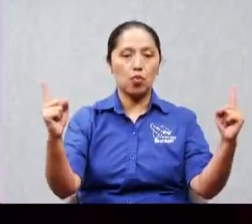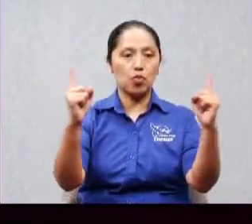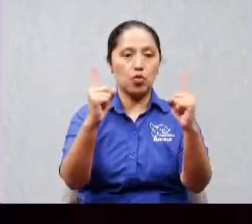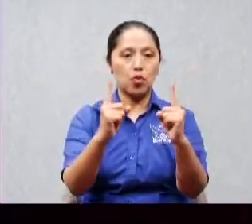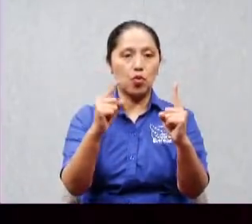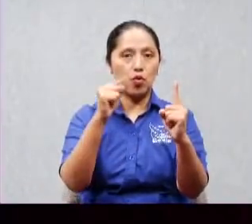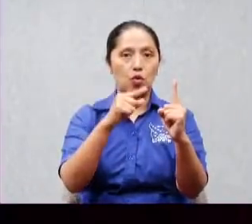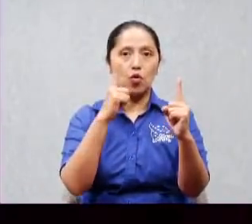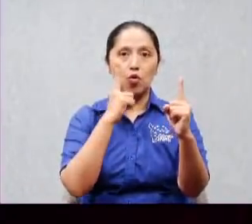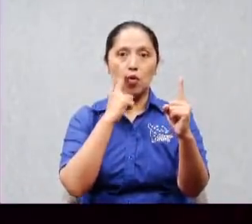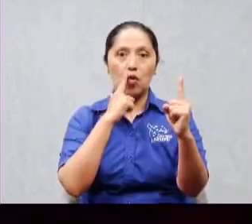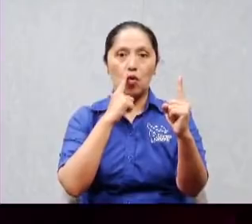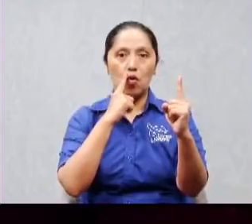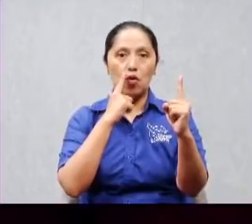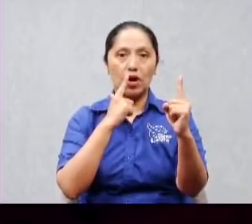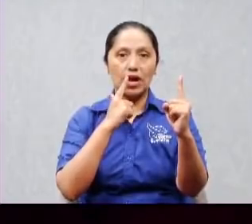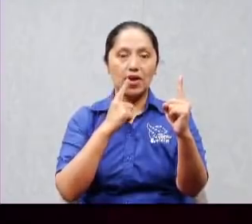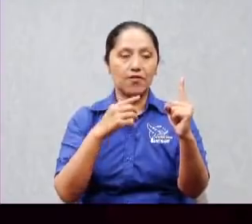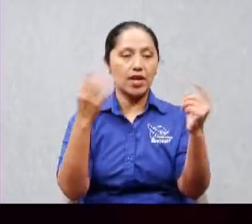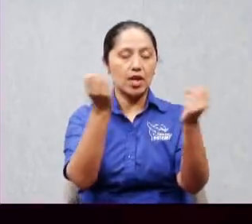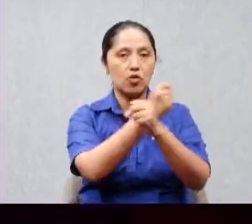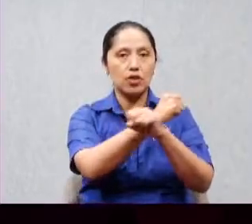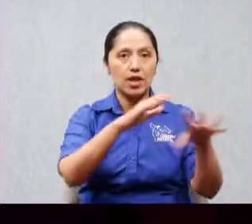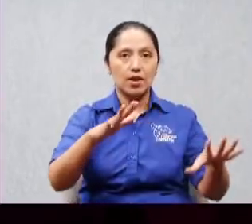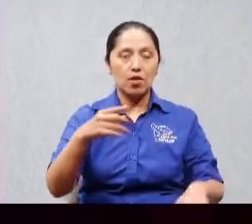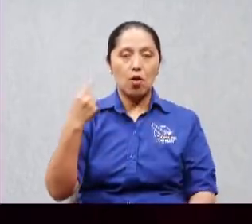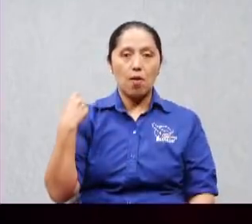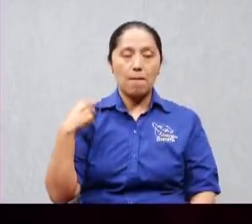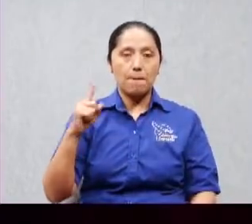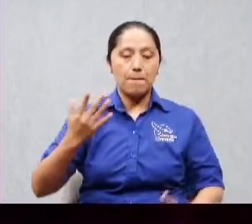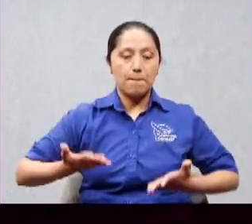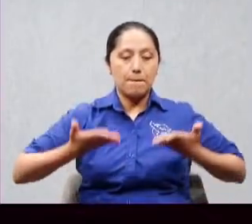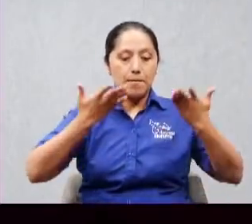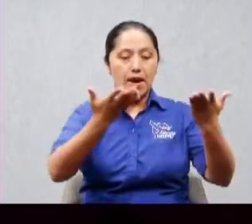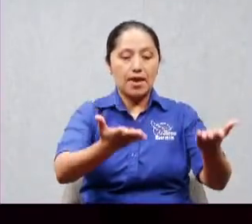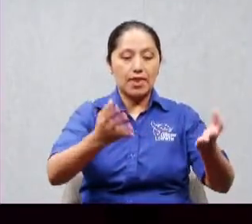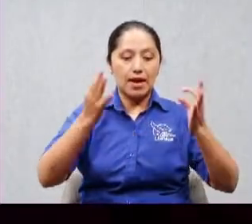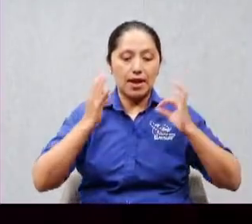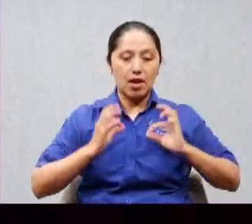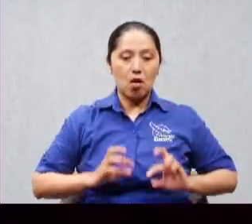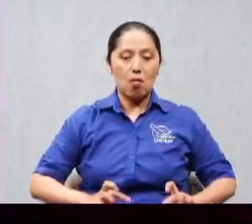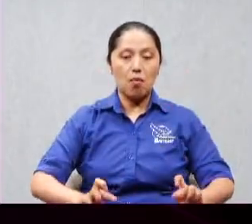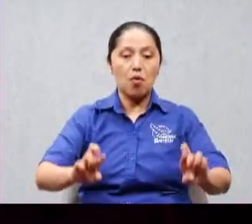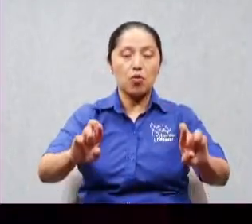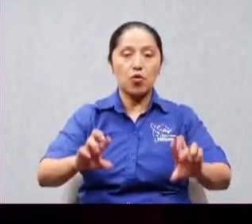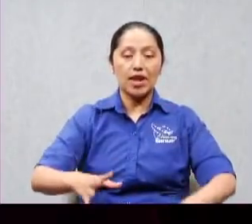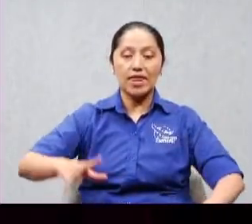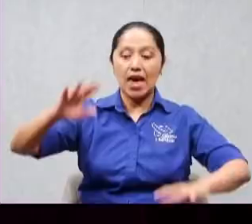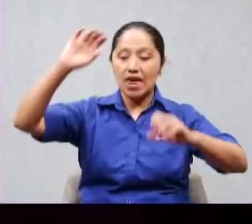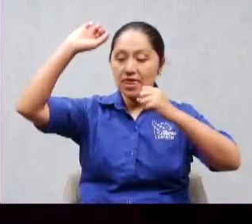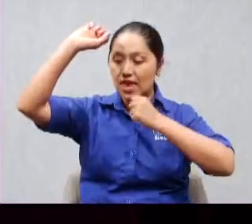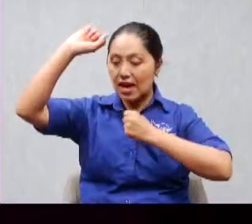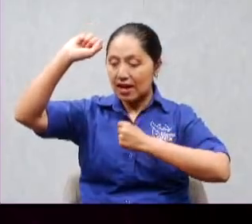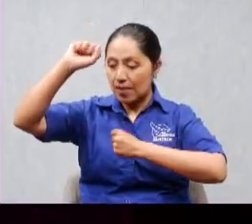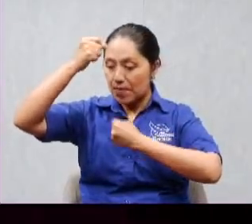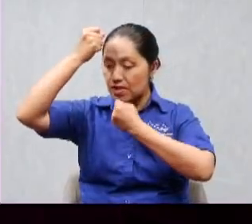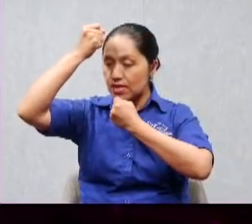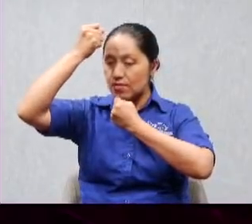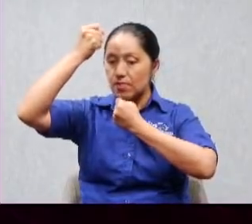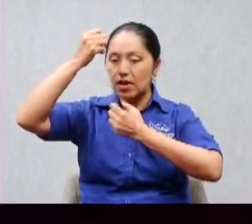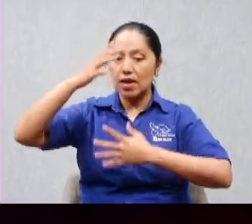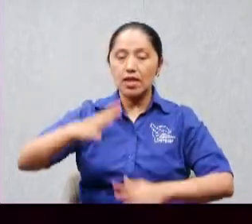no solo de salvación sino que de consagración y de modificación arrepentimiento de los pensamientos